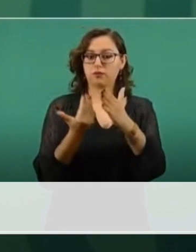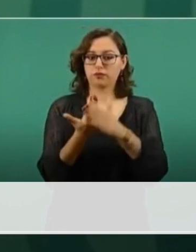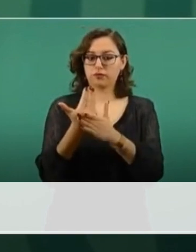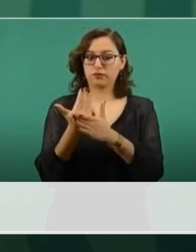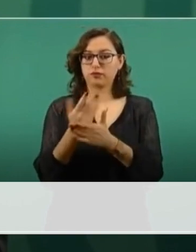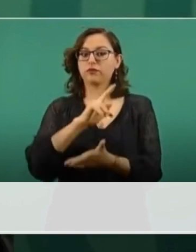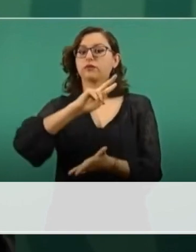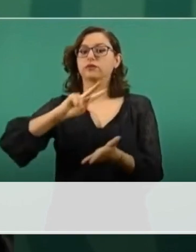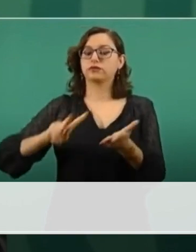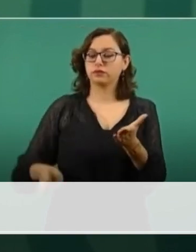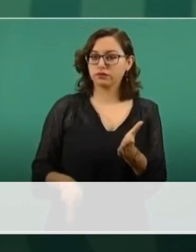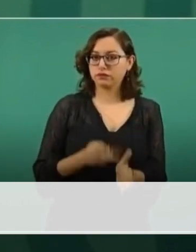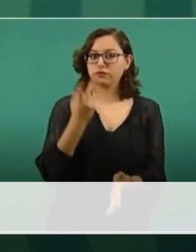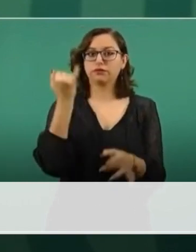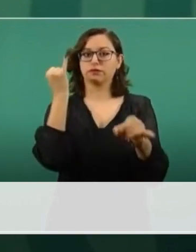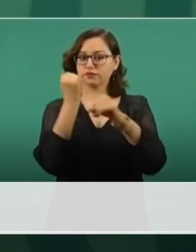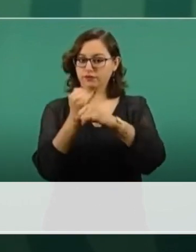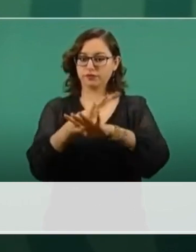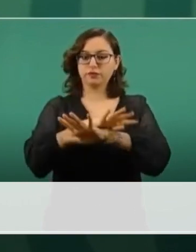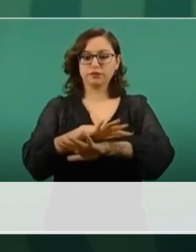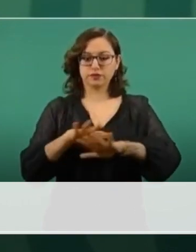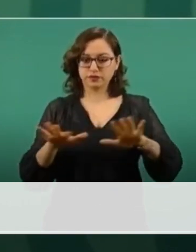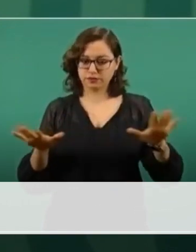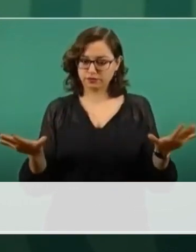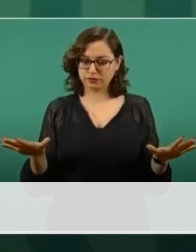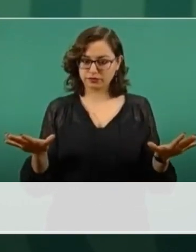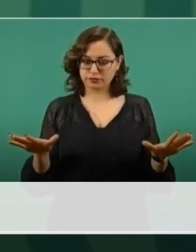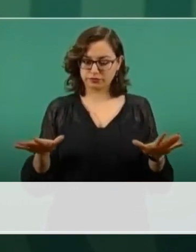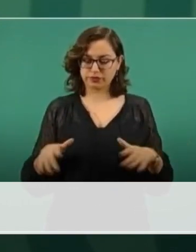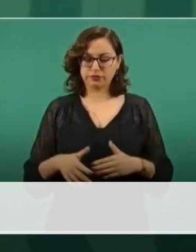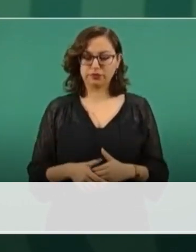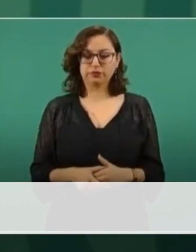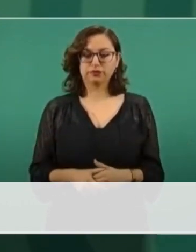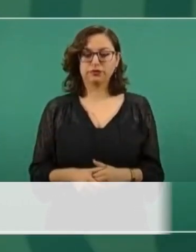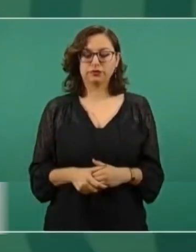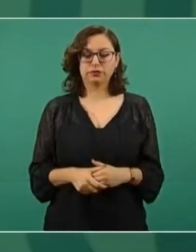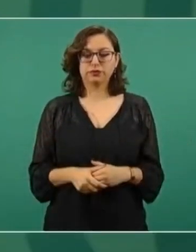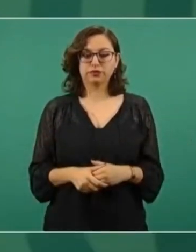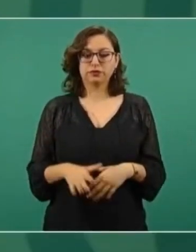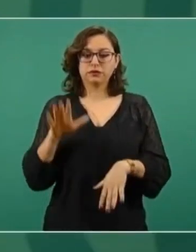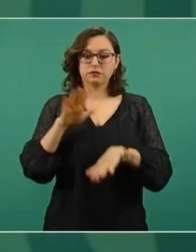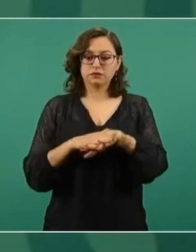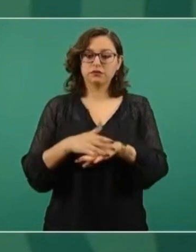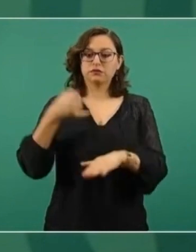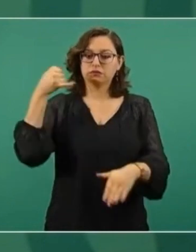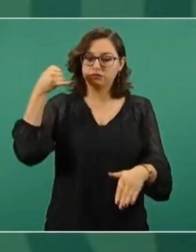informarse con más